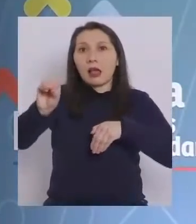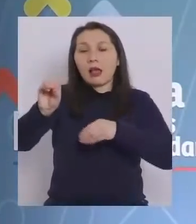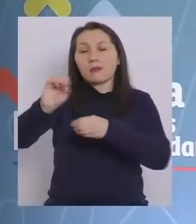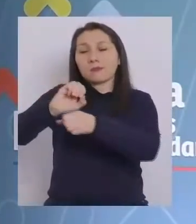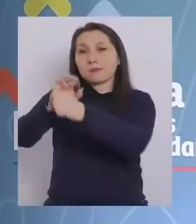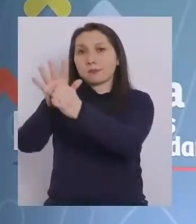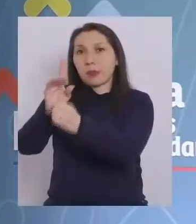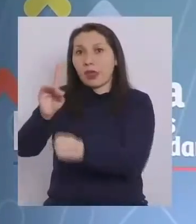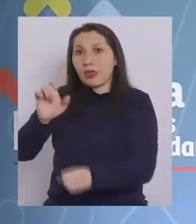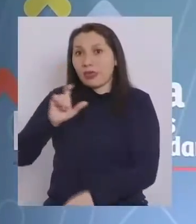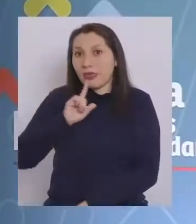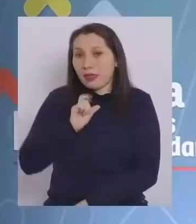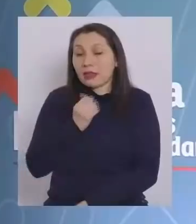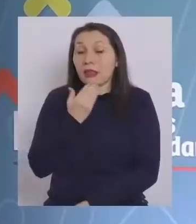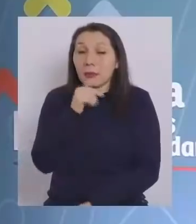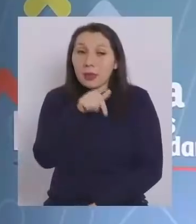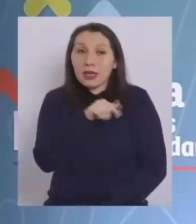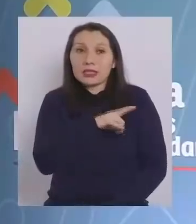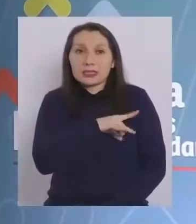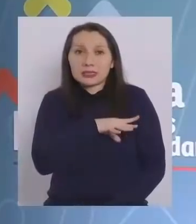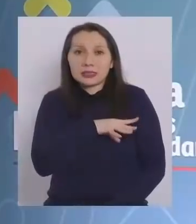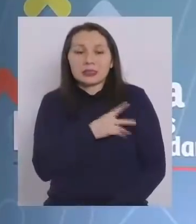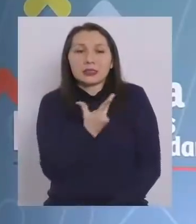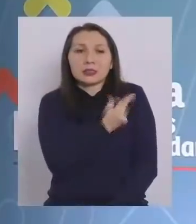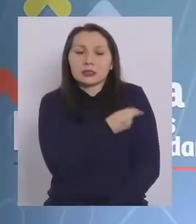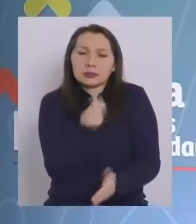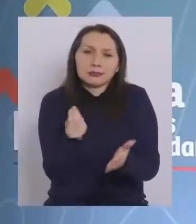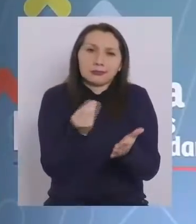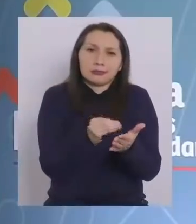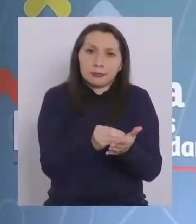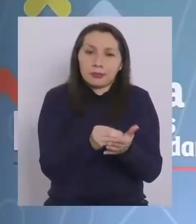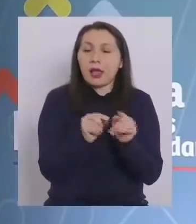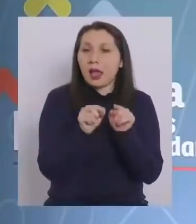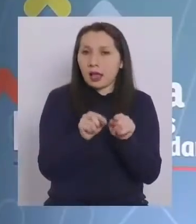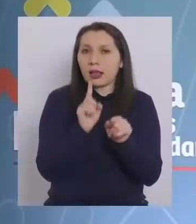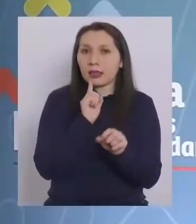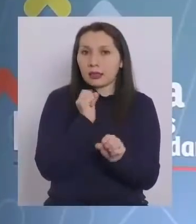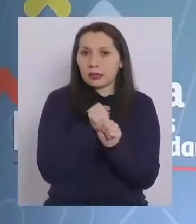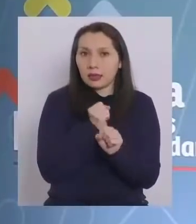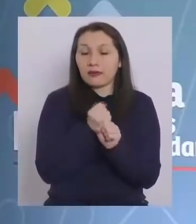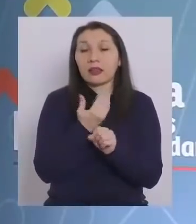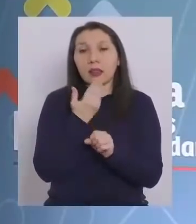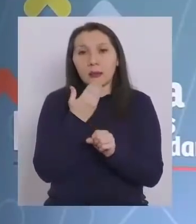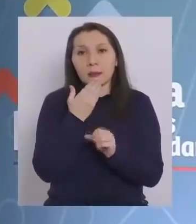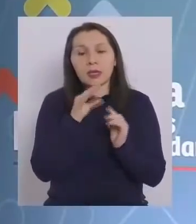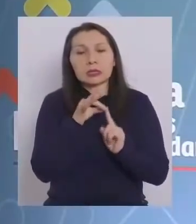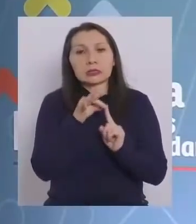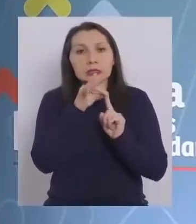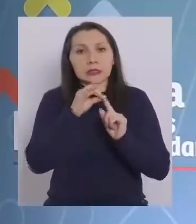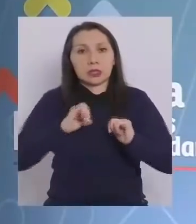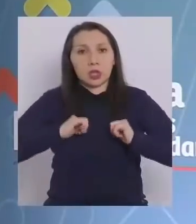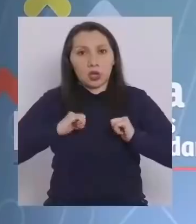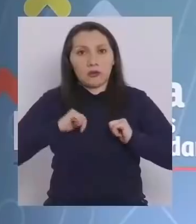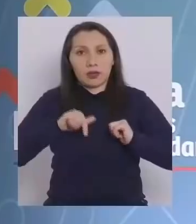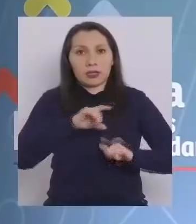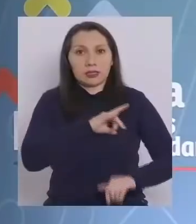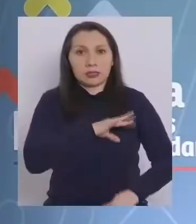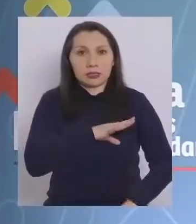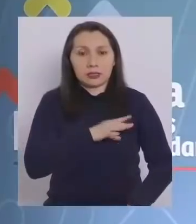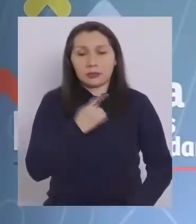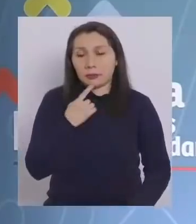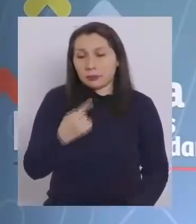Delta? Y así también sobre la vacuna de refuerzo, si ahí se está trabajando también de dar una prioridad para los jóvenes en nuestro país.